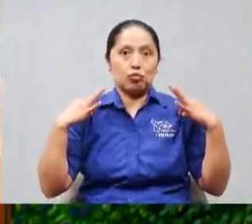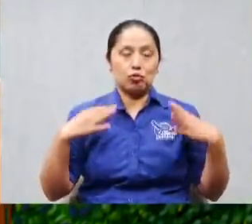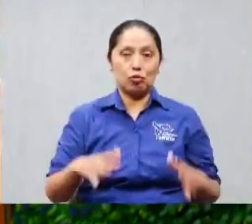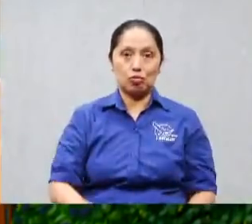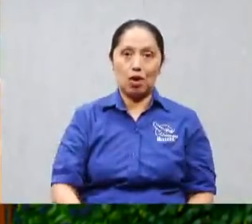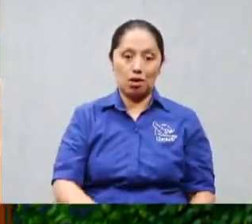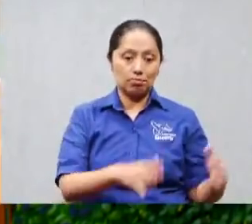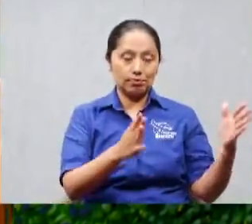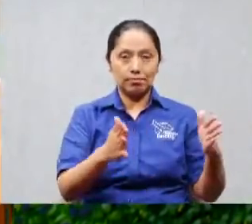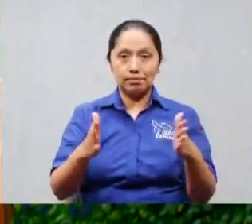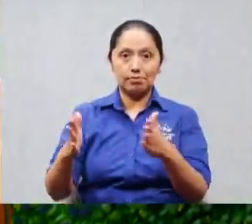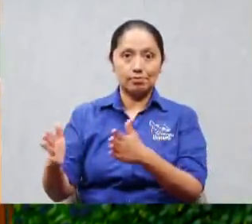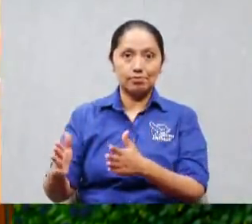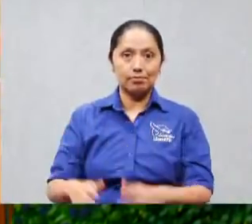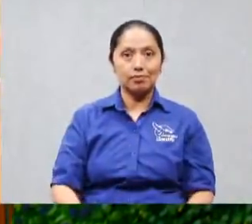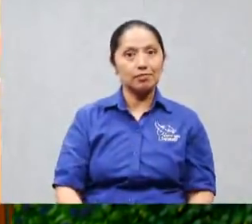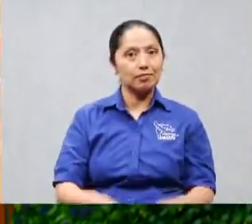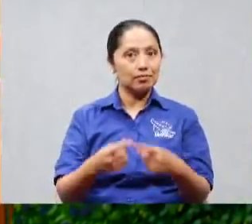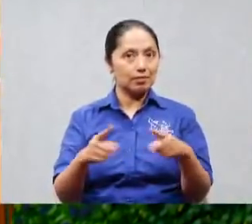ahí ahorita.